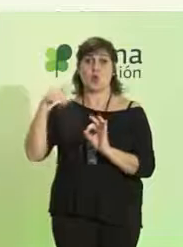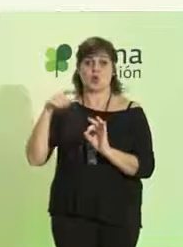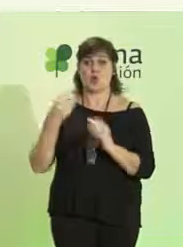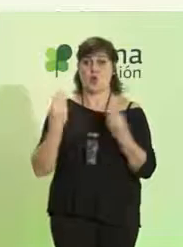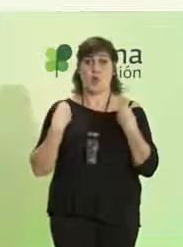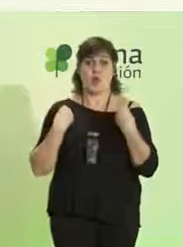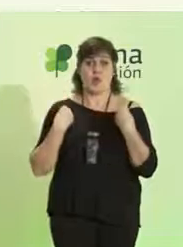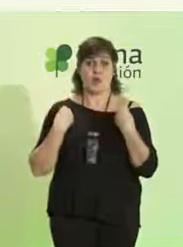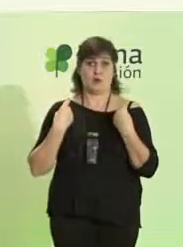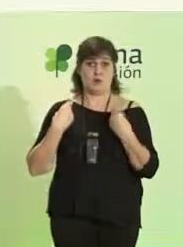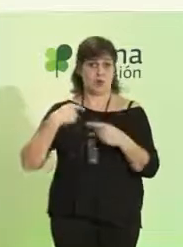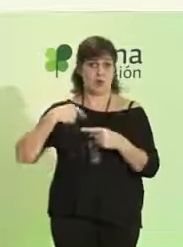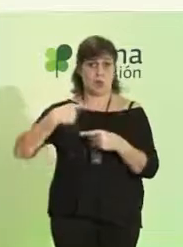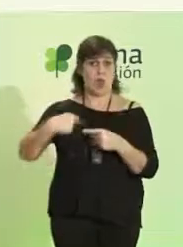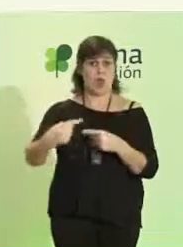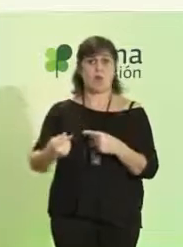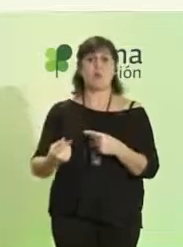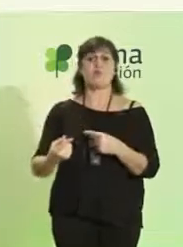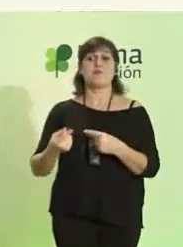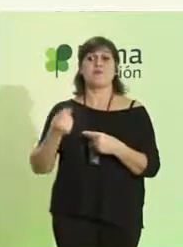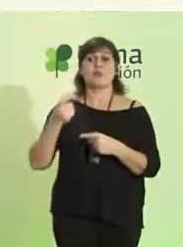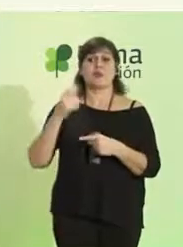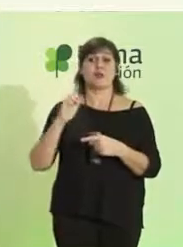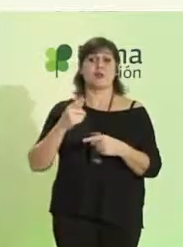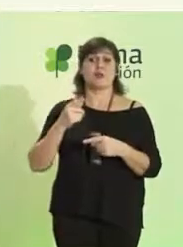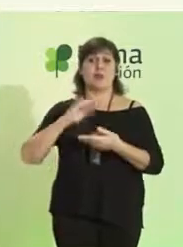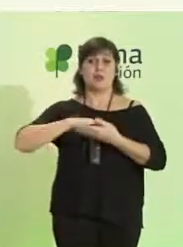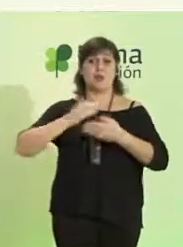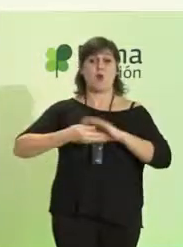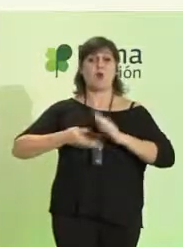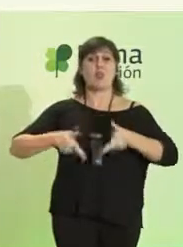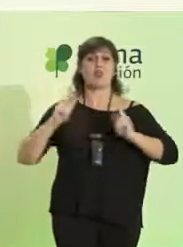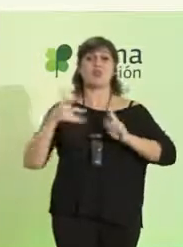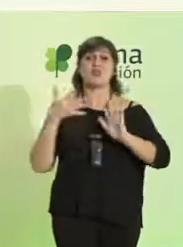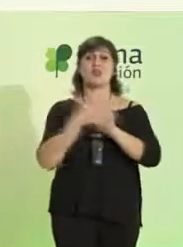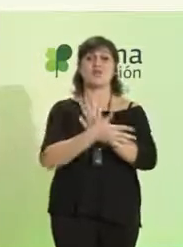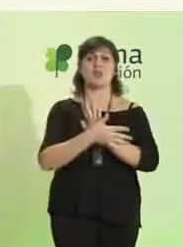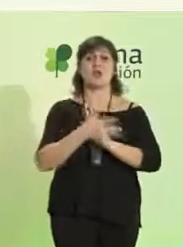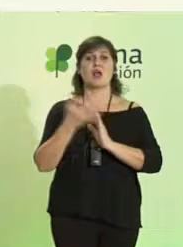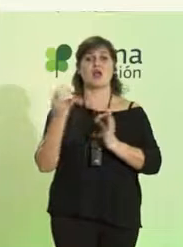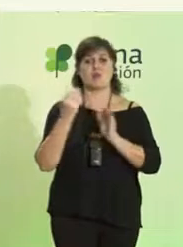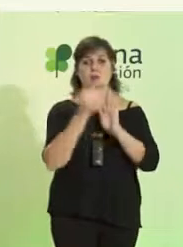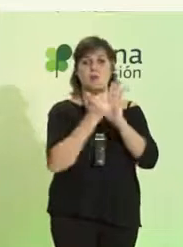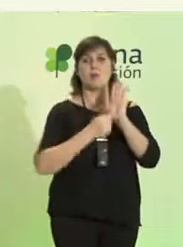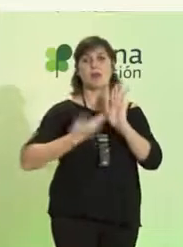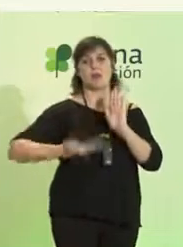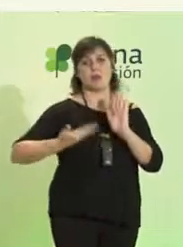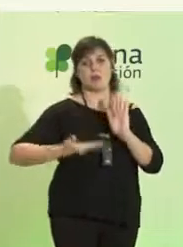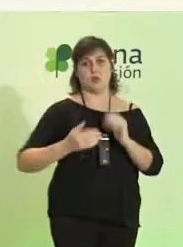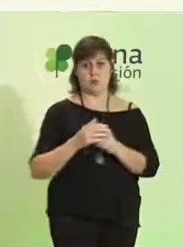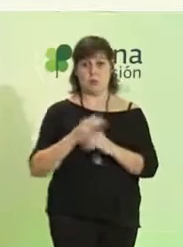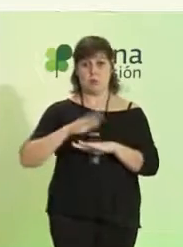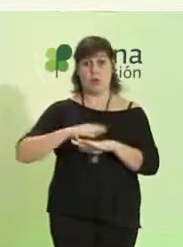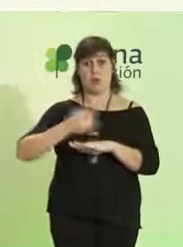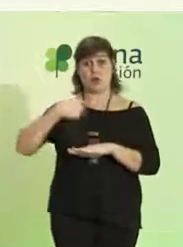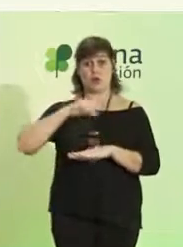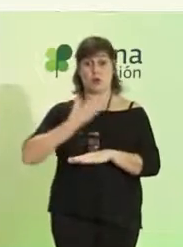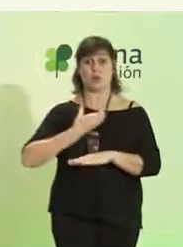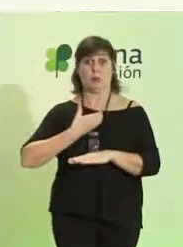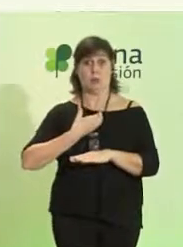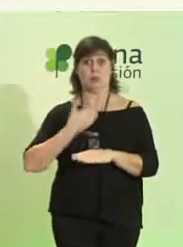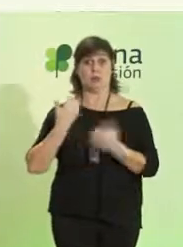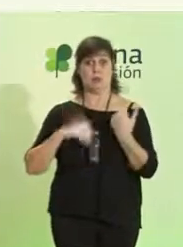habitual, las sociedades democráticas tienen que sustentarse sobre principios. Para nosotros, como Gobierno local, los principios que nos